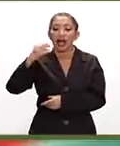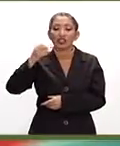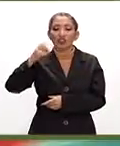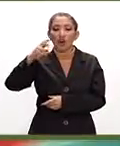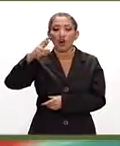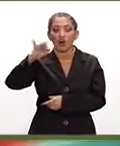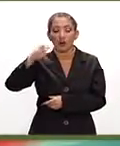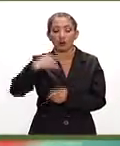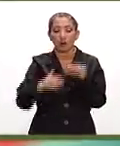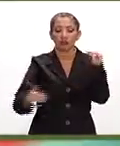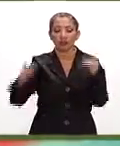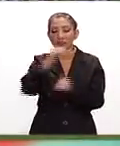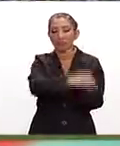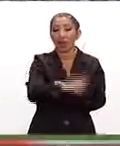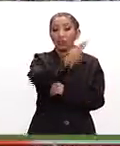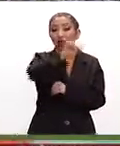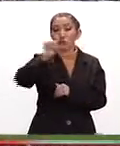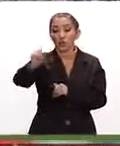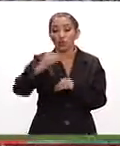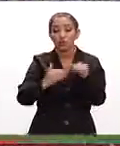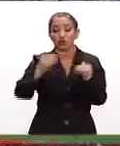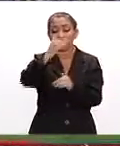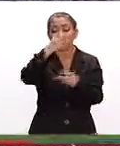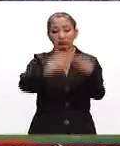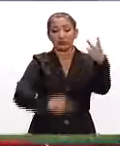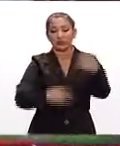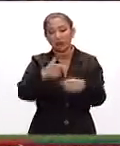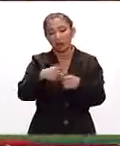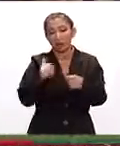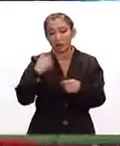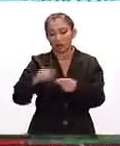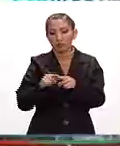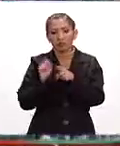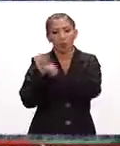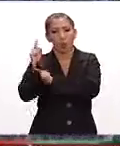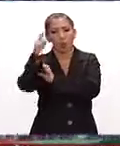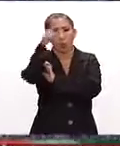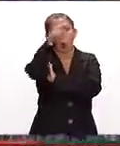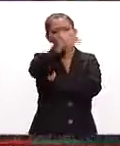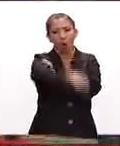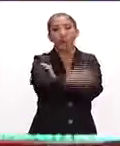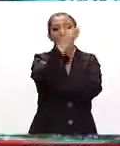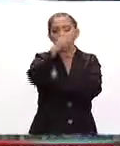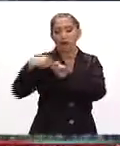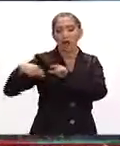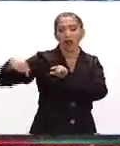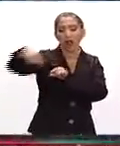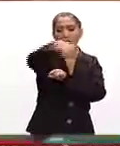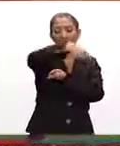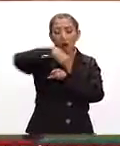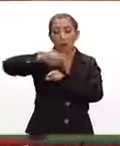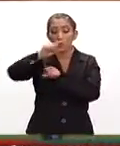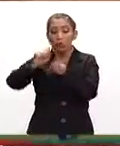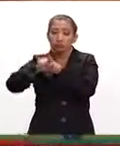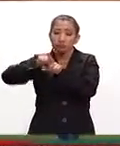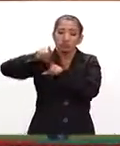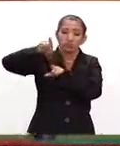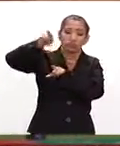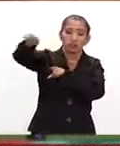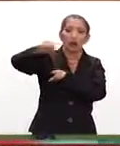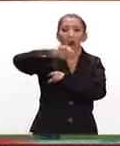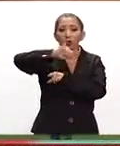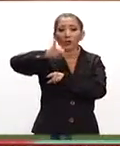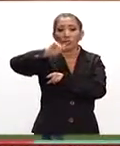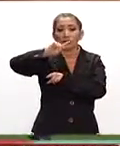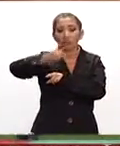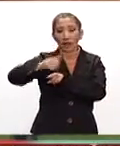y se van arriba en la serie 2 a 1. Así es como entonces con un cuadrangular de dos carreras de Yasmán y Grandal y un home run solitario de Justin